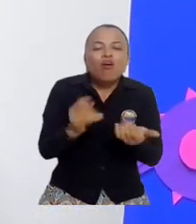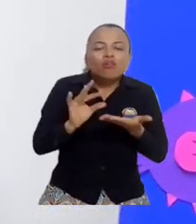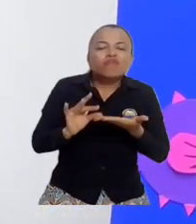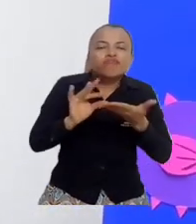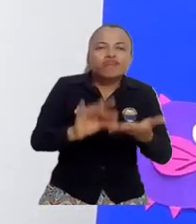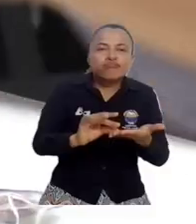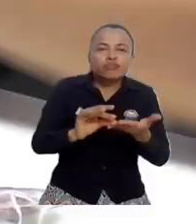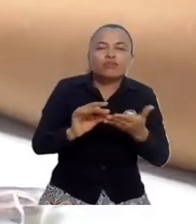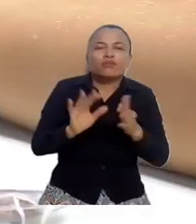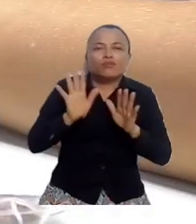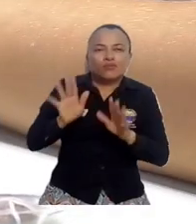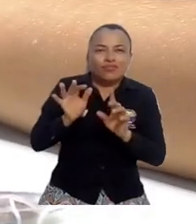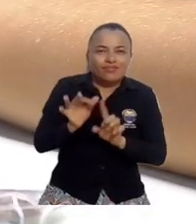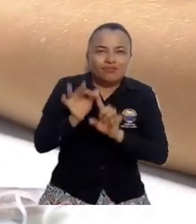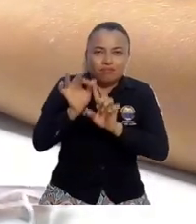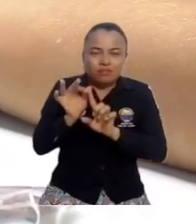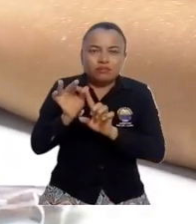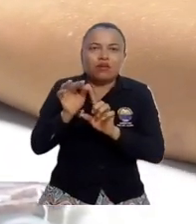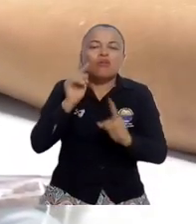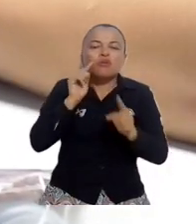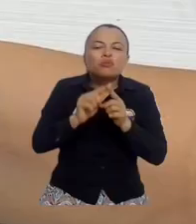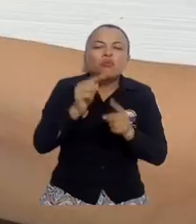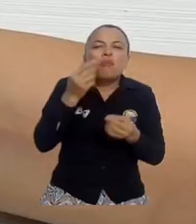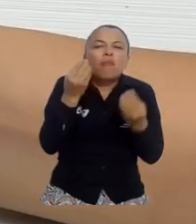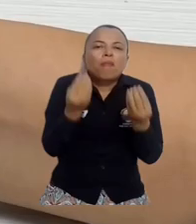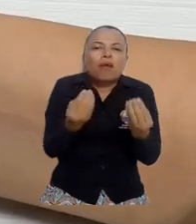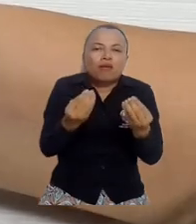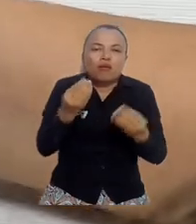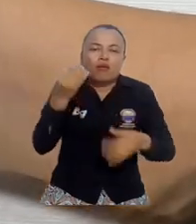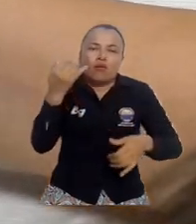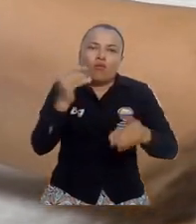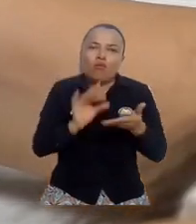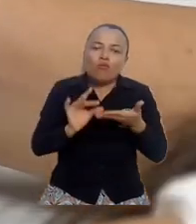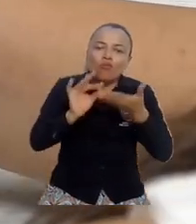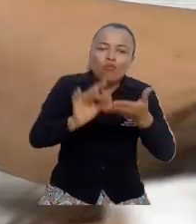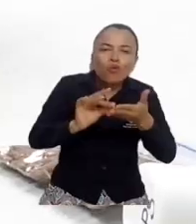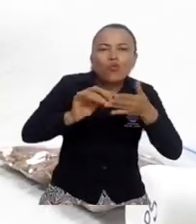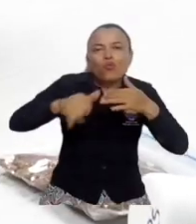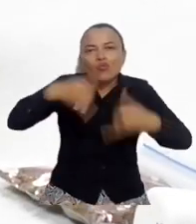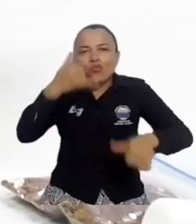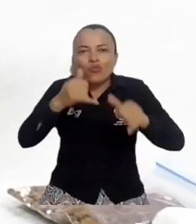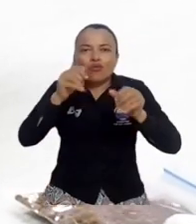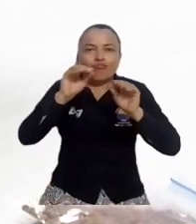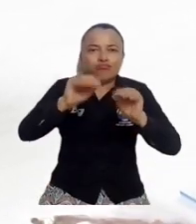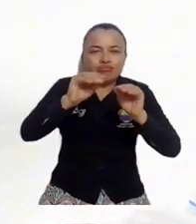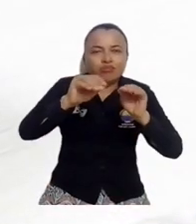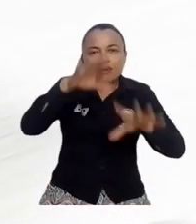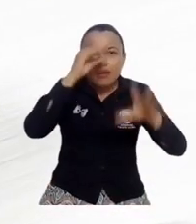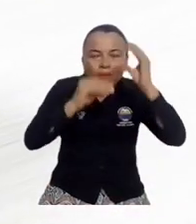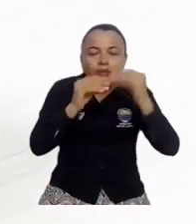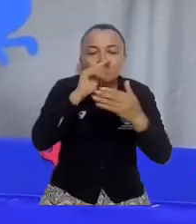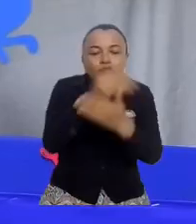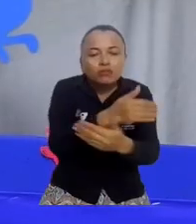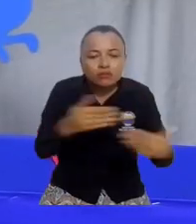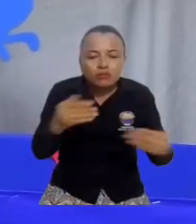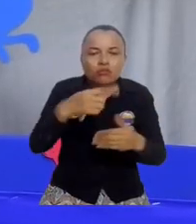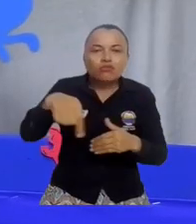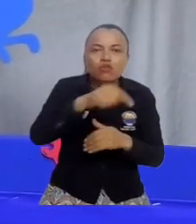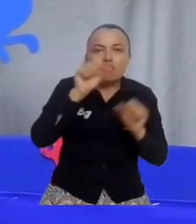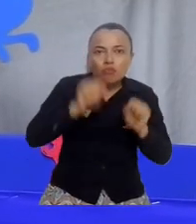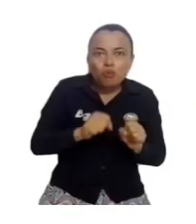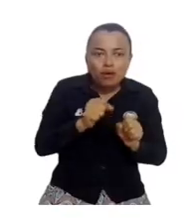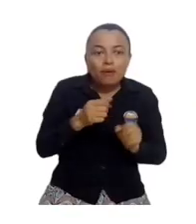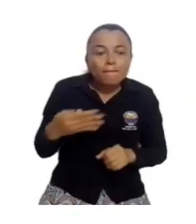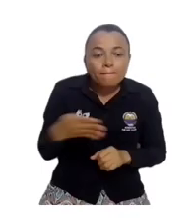prototipo que hemos llamado Fish Lover Kids, que básicamente consta, consiste en un modelo lúdico educativo para enseñar a los